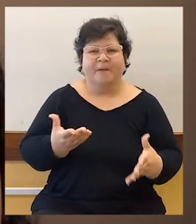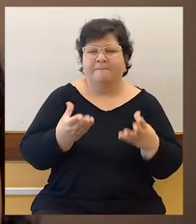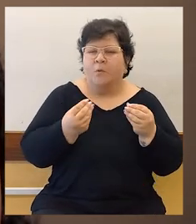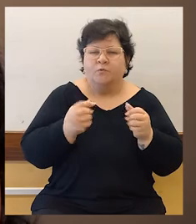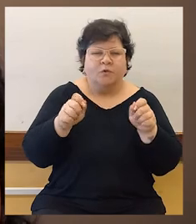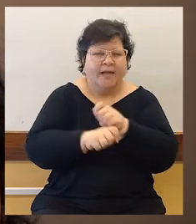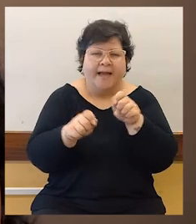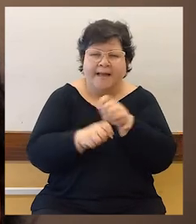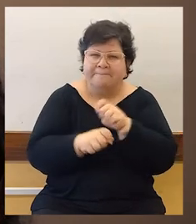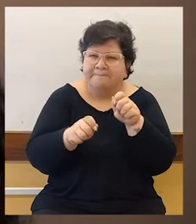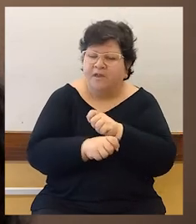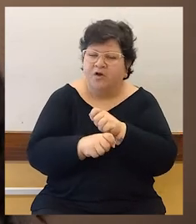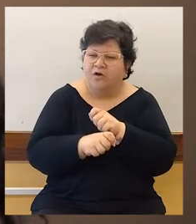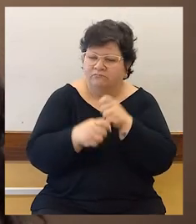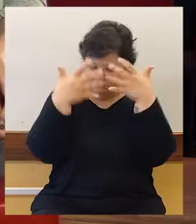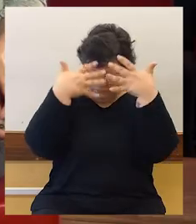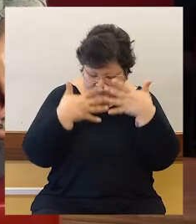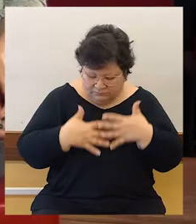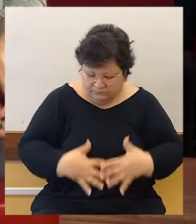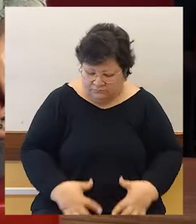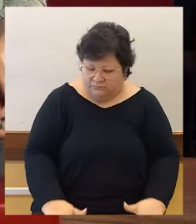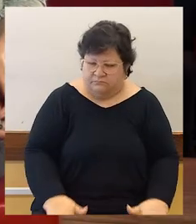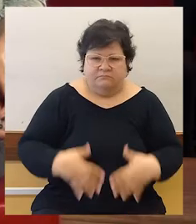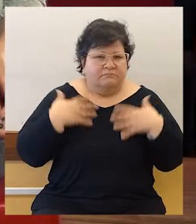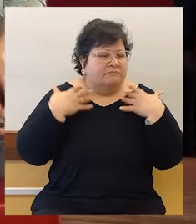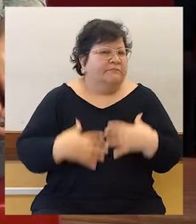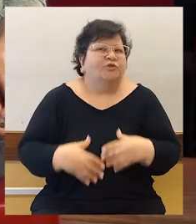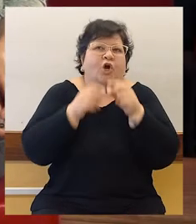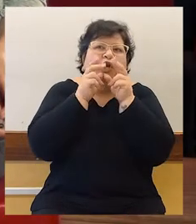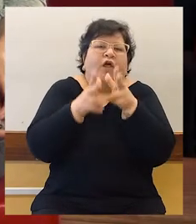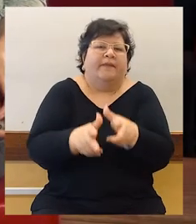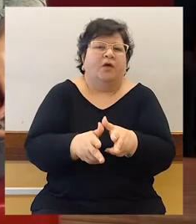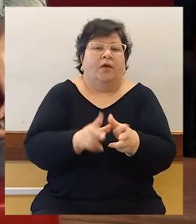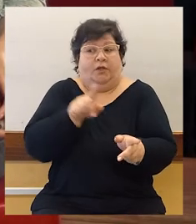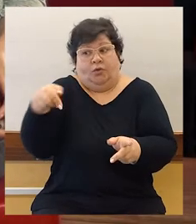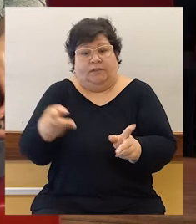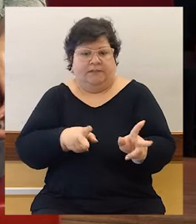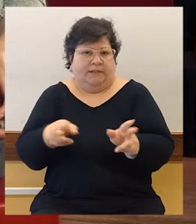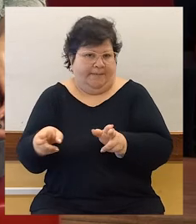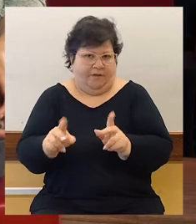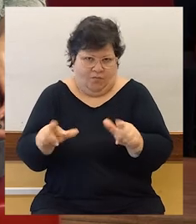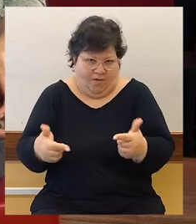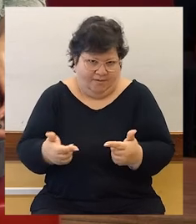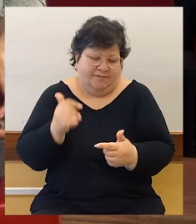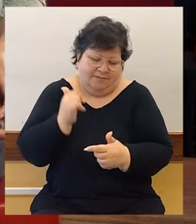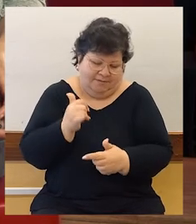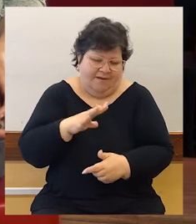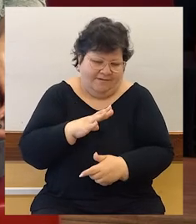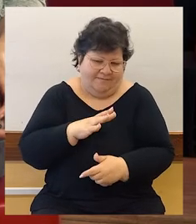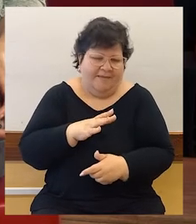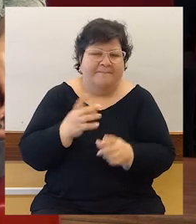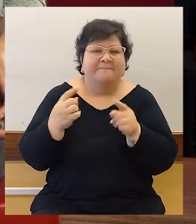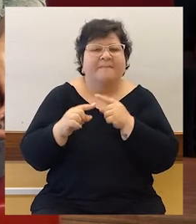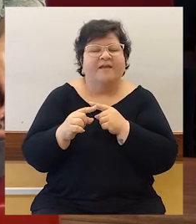cambios a nivel biológico, no estoy diciendo con esto que en otras etapas de la vida no se den, pero